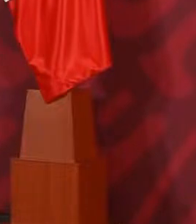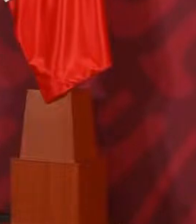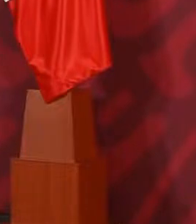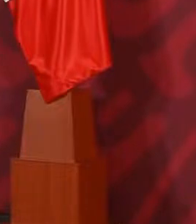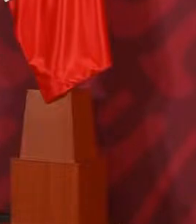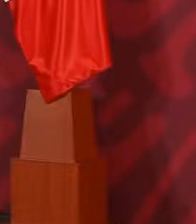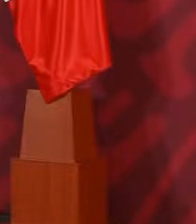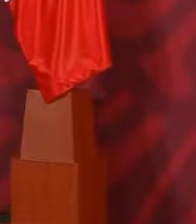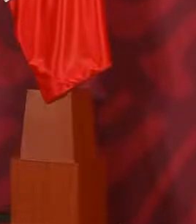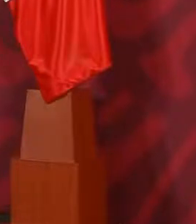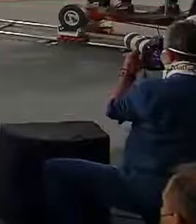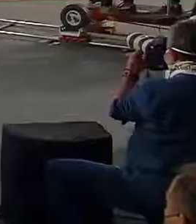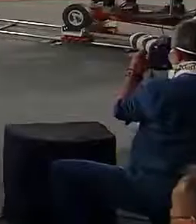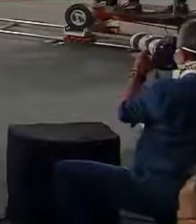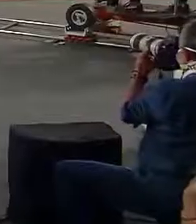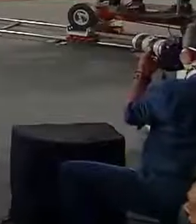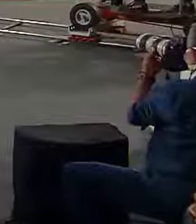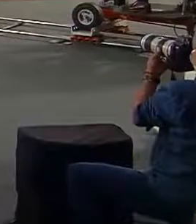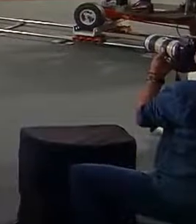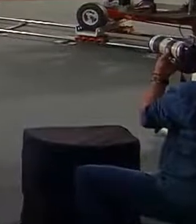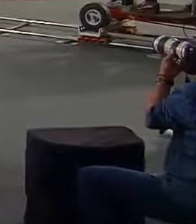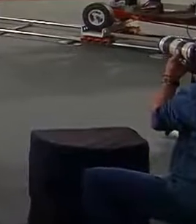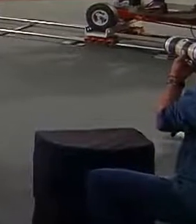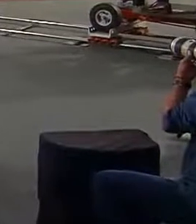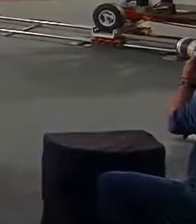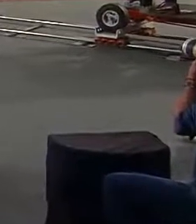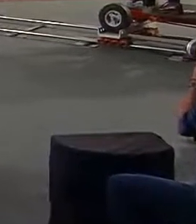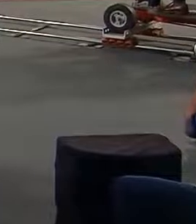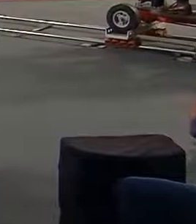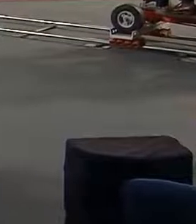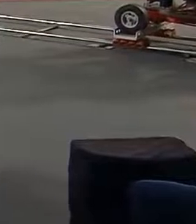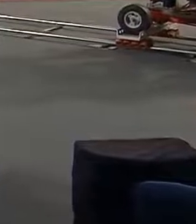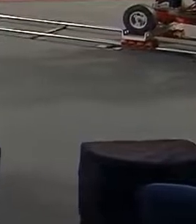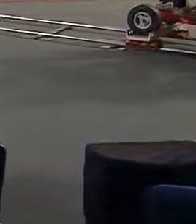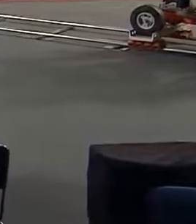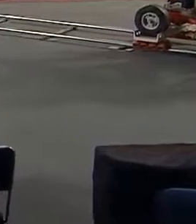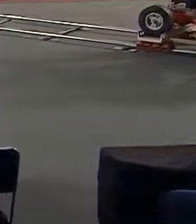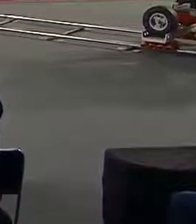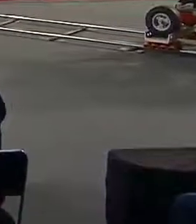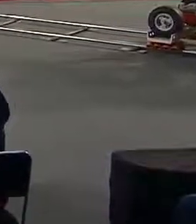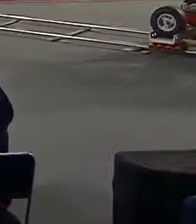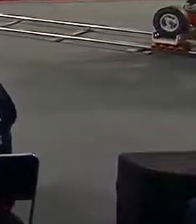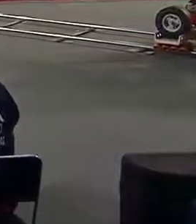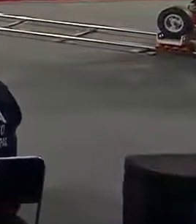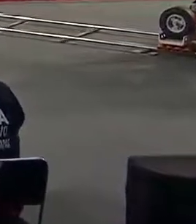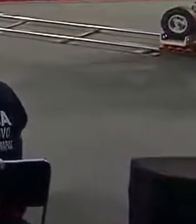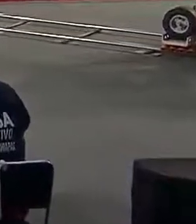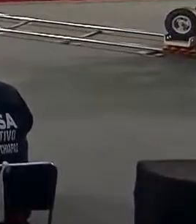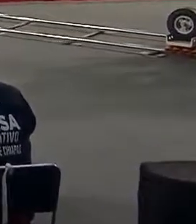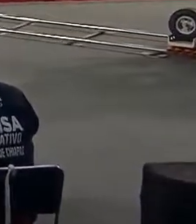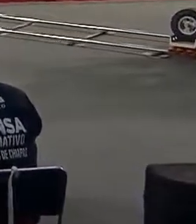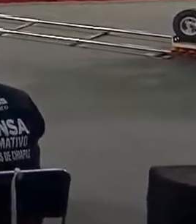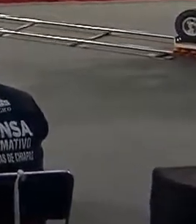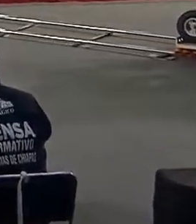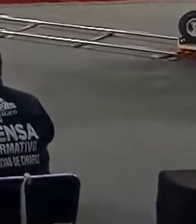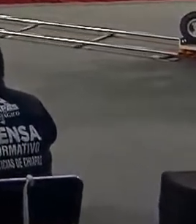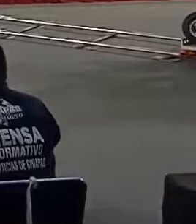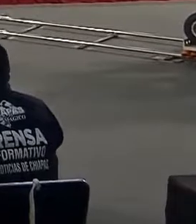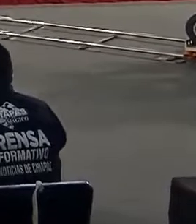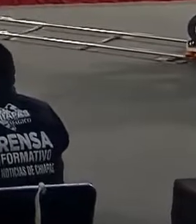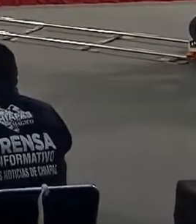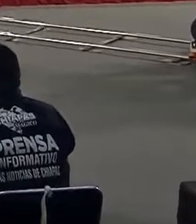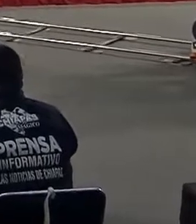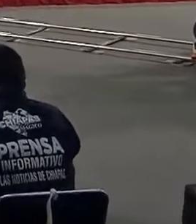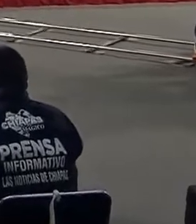En que cruce te he mojado, papeles no he arreglado, sigo